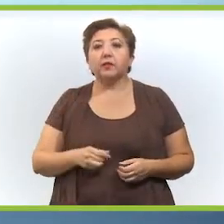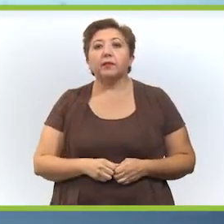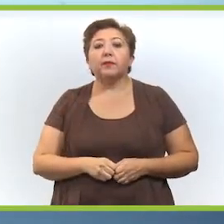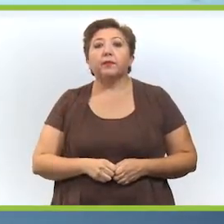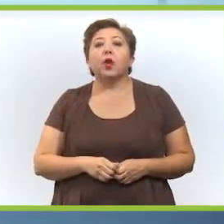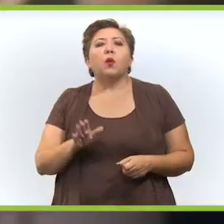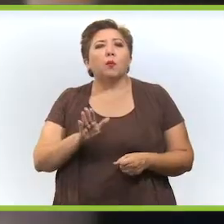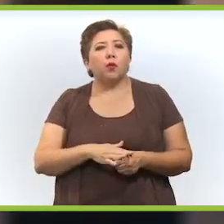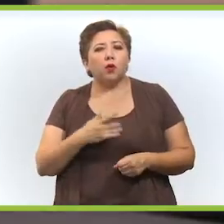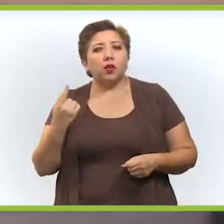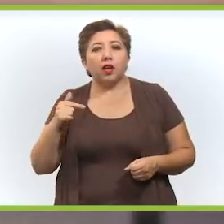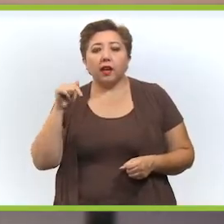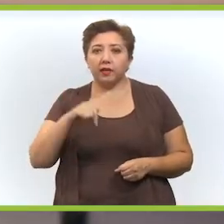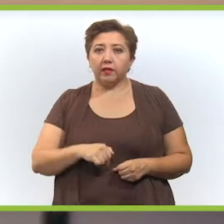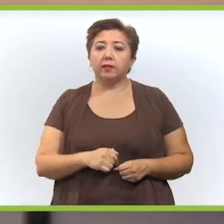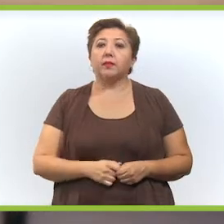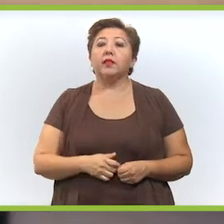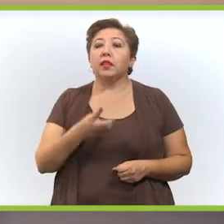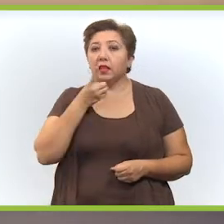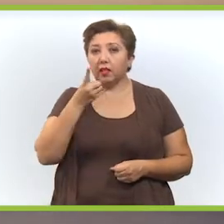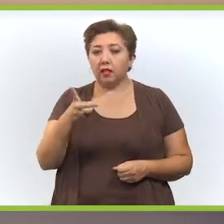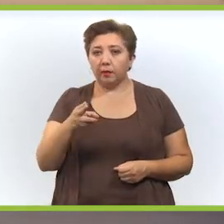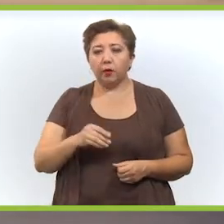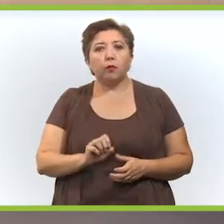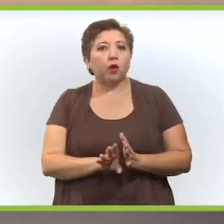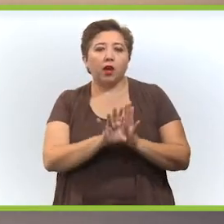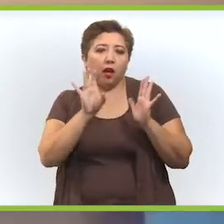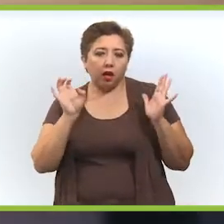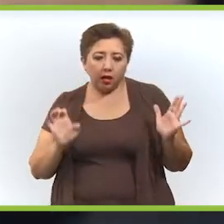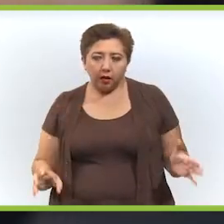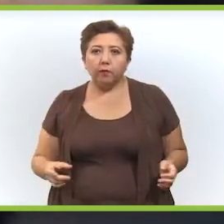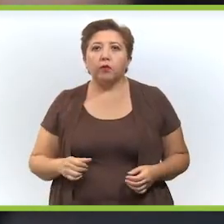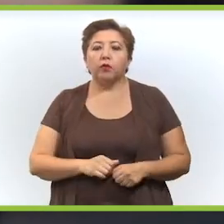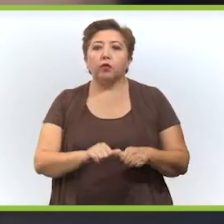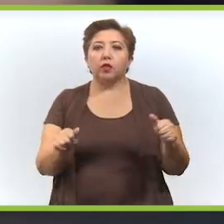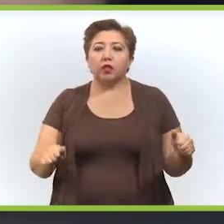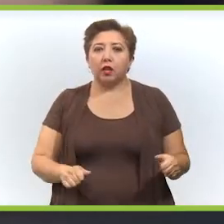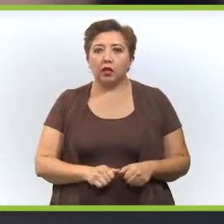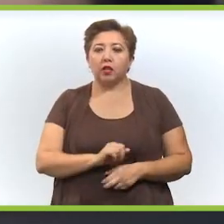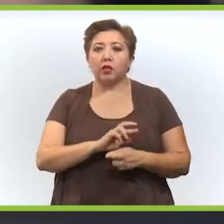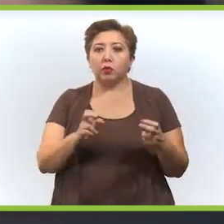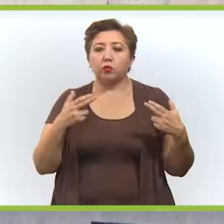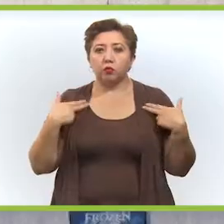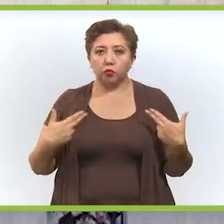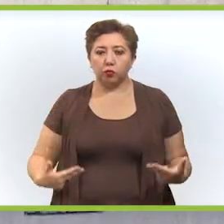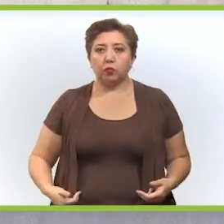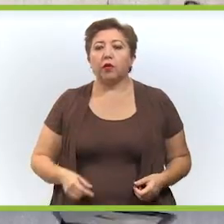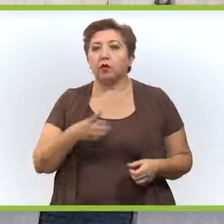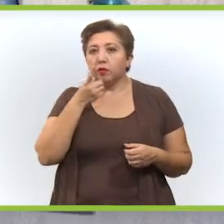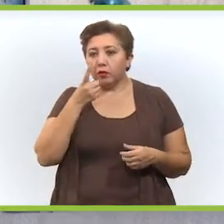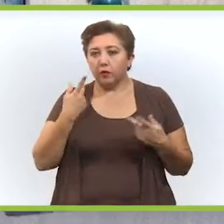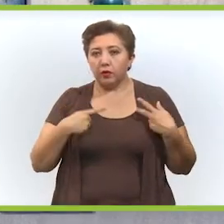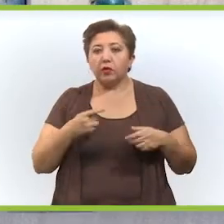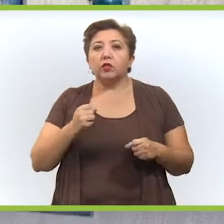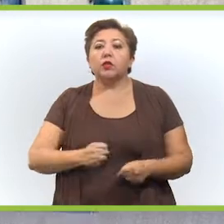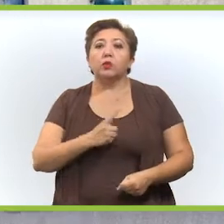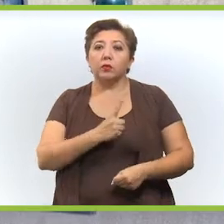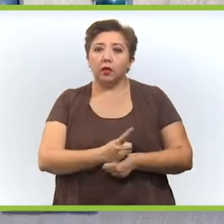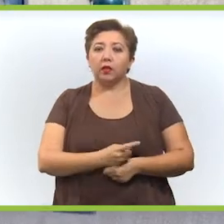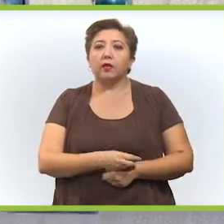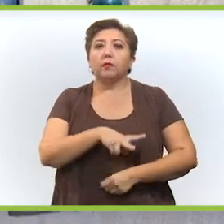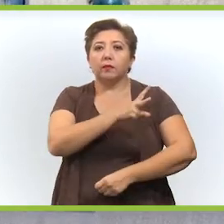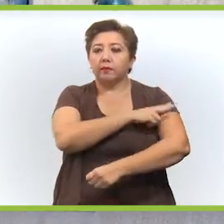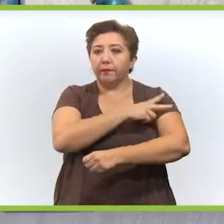carrera desde cero. ¿Por qué? Porque aquí van a haber puestos disponibles, por ejemplo, de áreas de recursos humanos, personal operativo, seguridad,